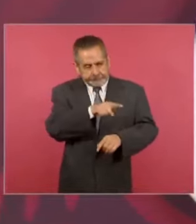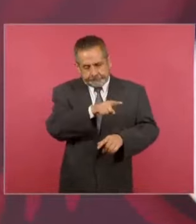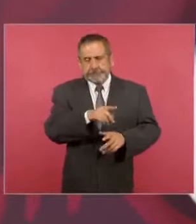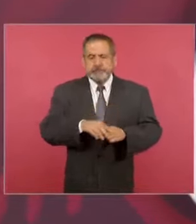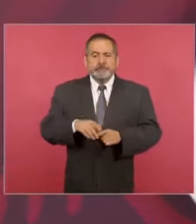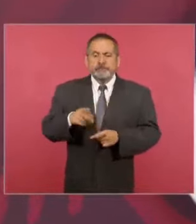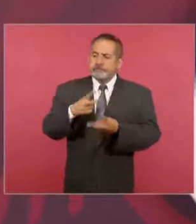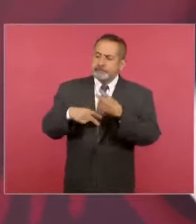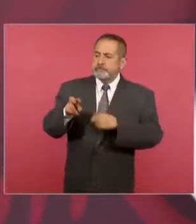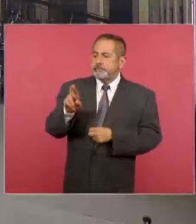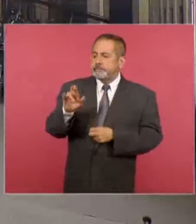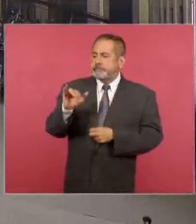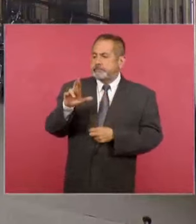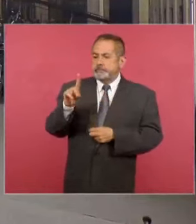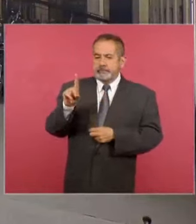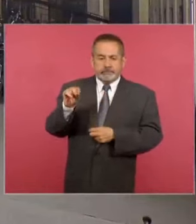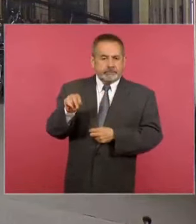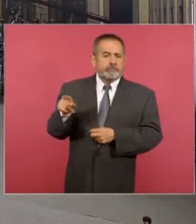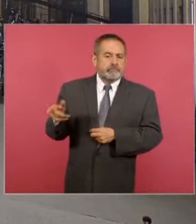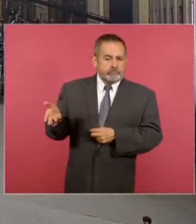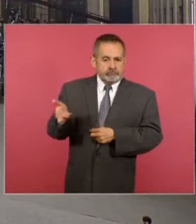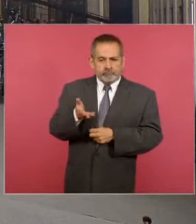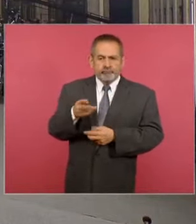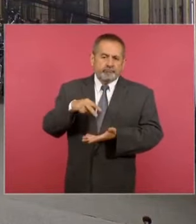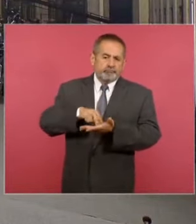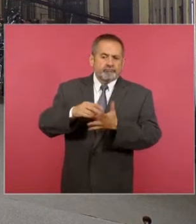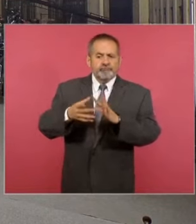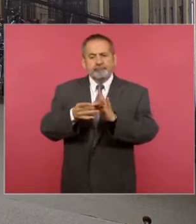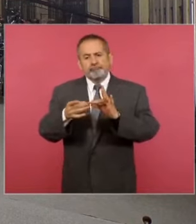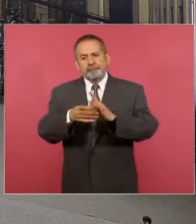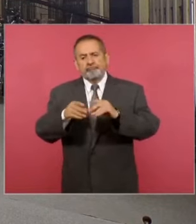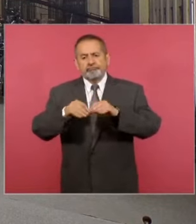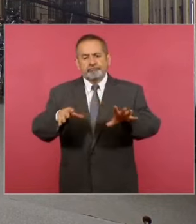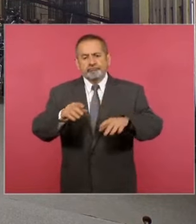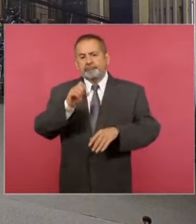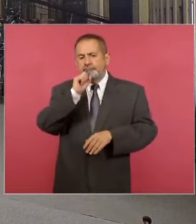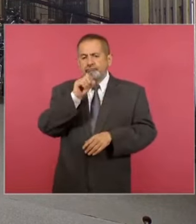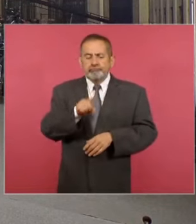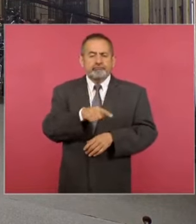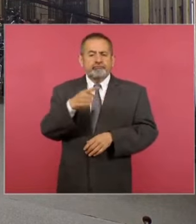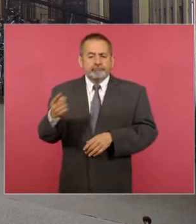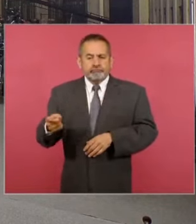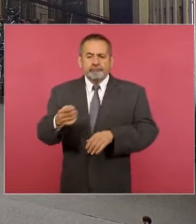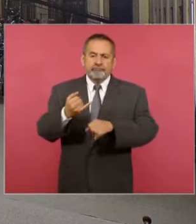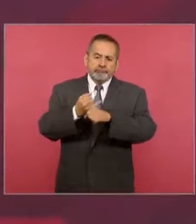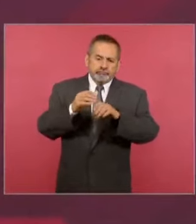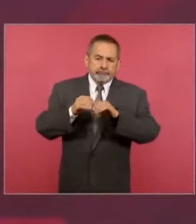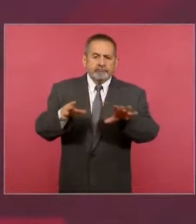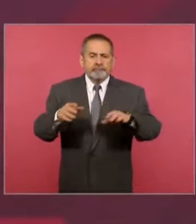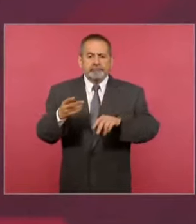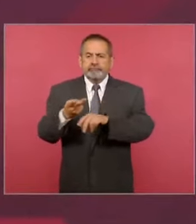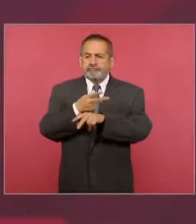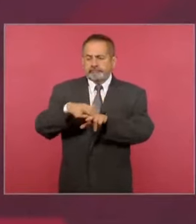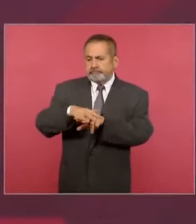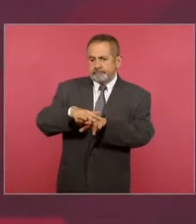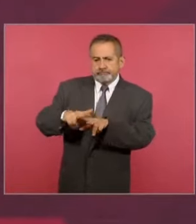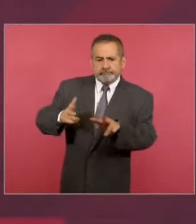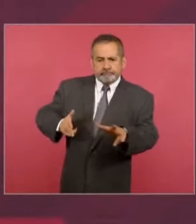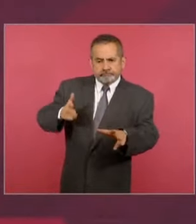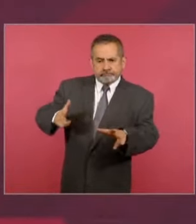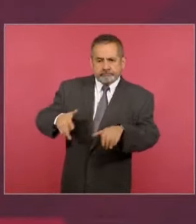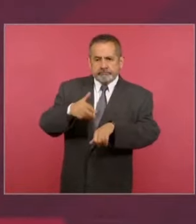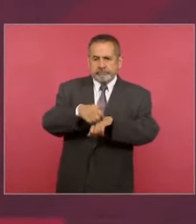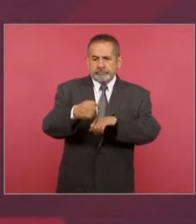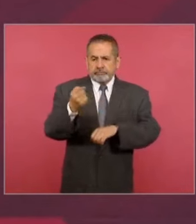Sheffield para ese informe. Y también vamos a informar sobre los avances del Tren Maya en el tramo